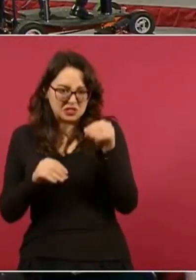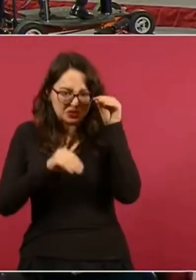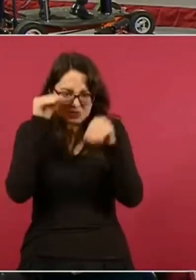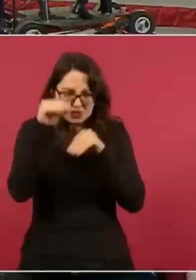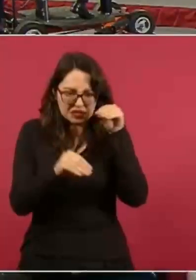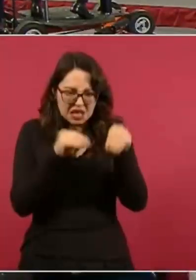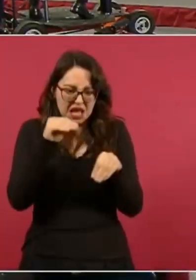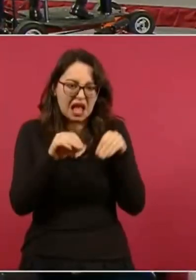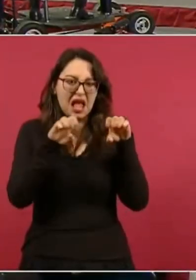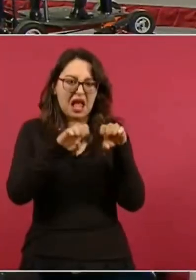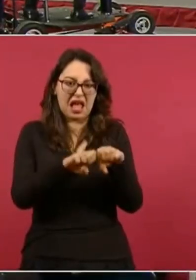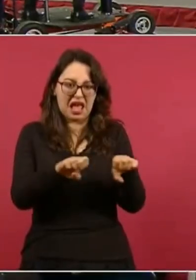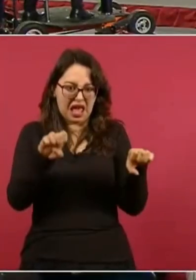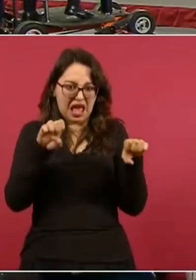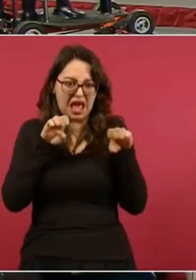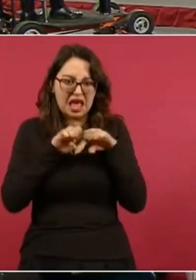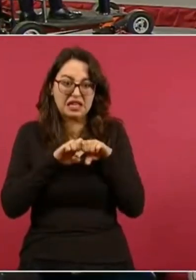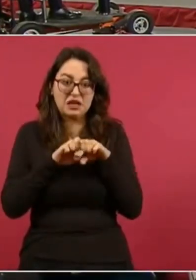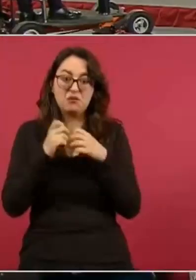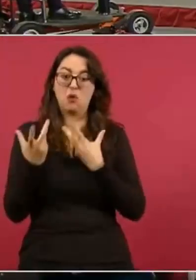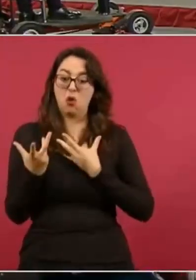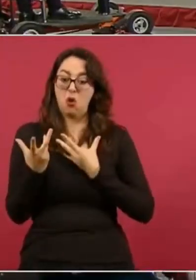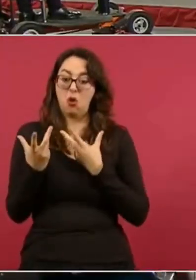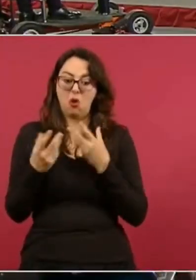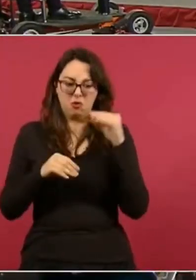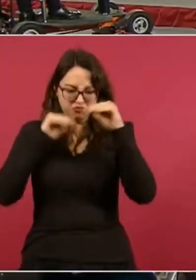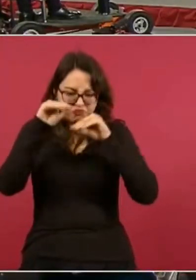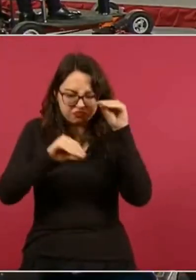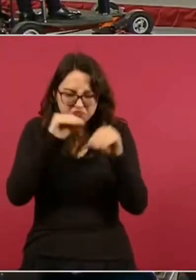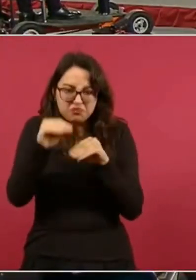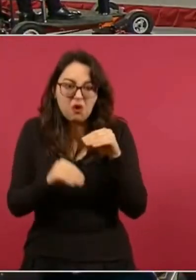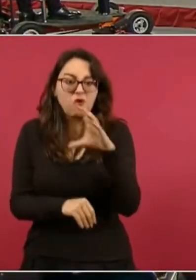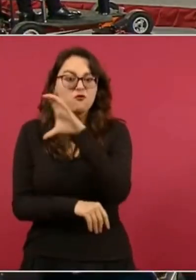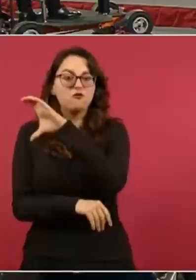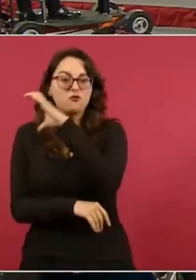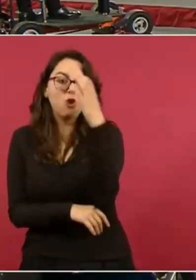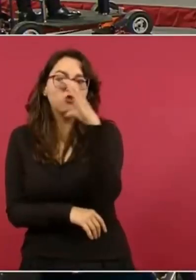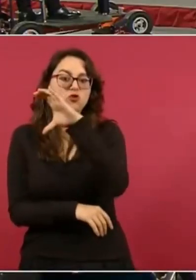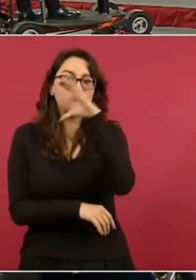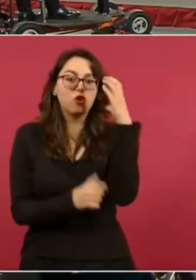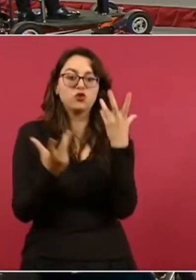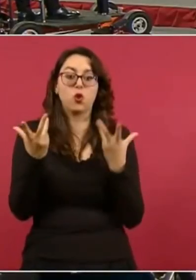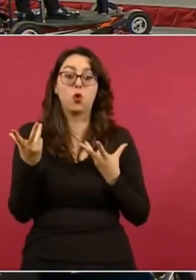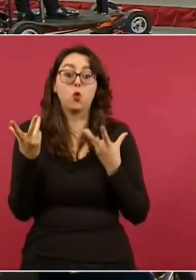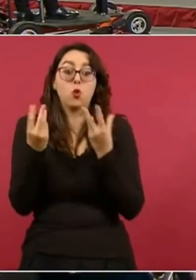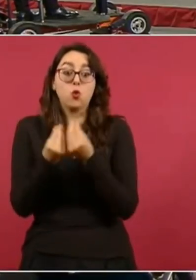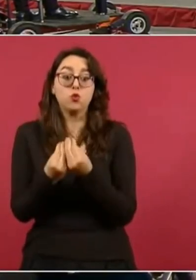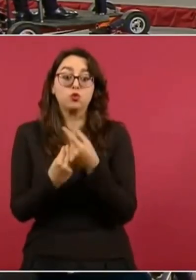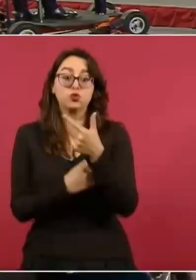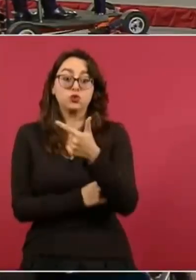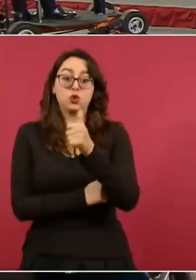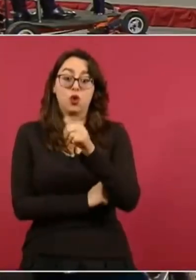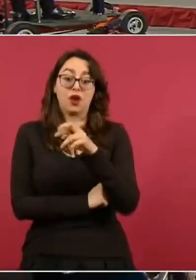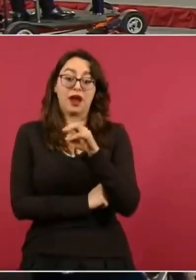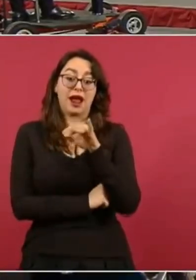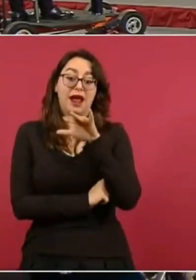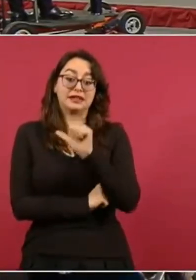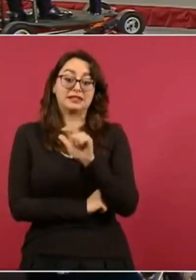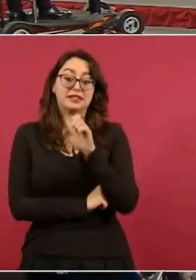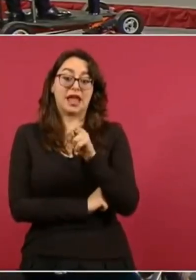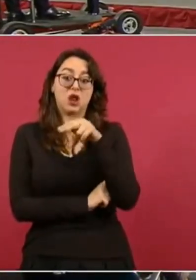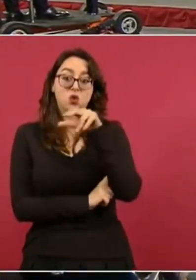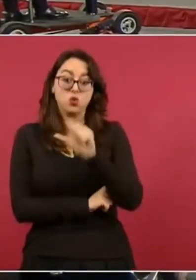que fuimos con fotos al lado de García Luna, que fuimos a los periodistas amigos que visitaron el